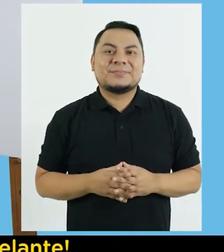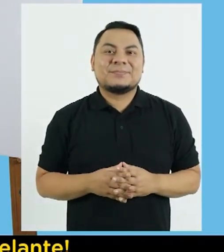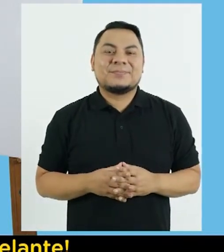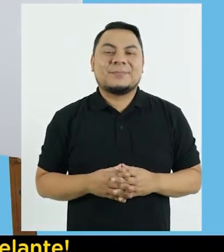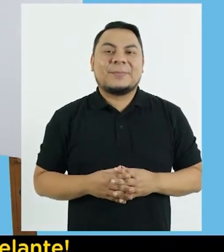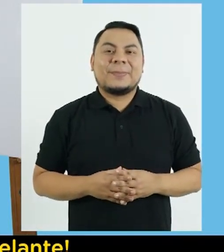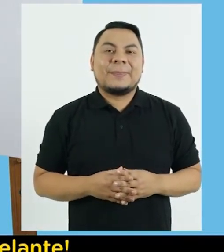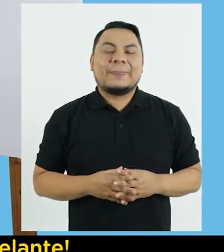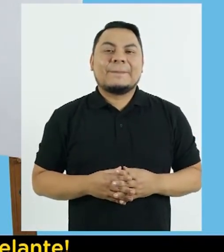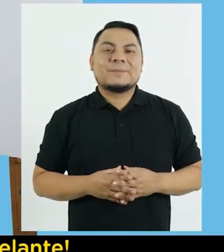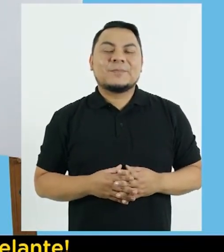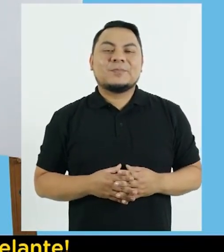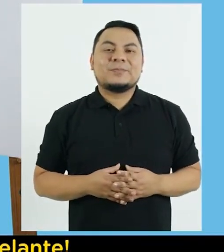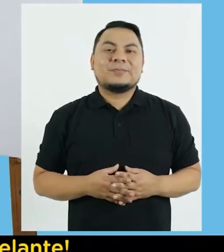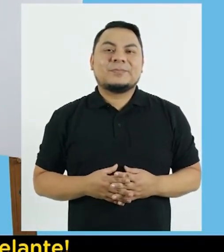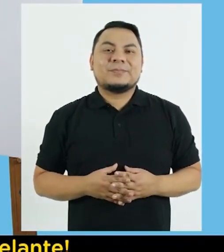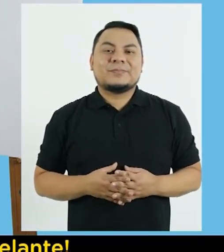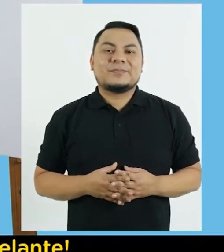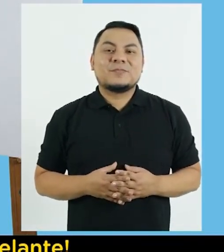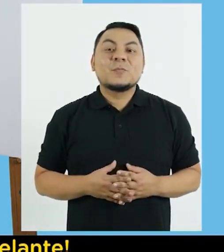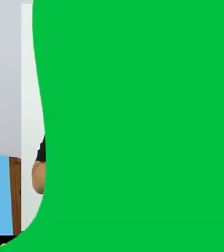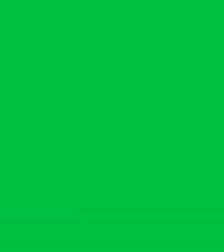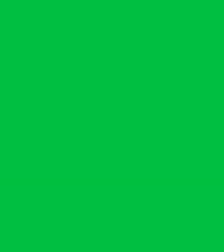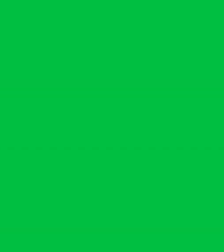linda historia ¡Adelante!